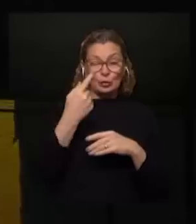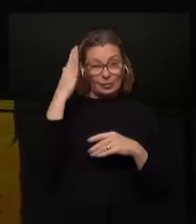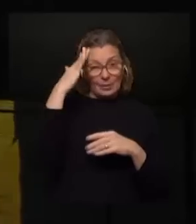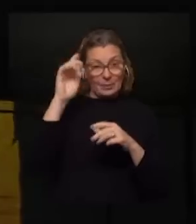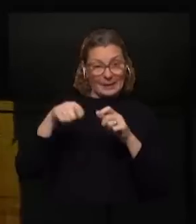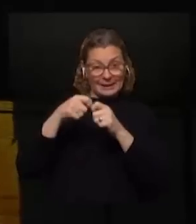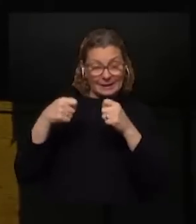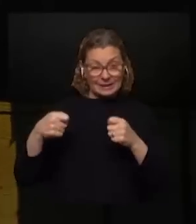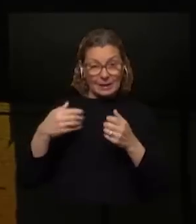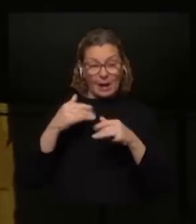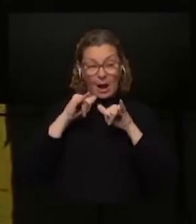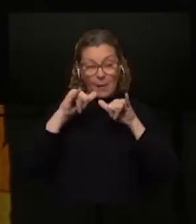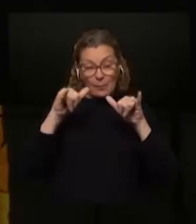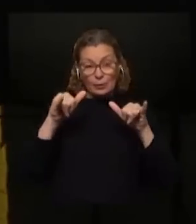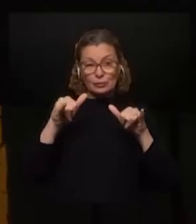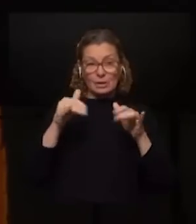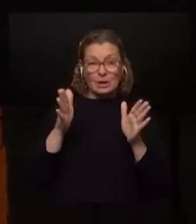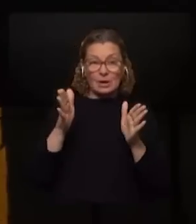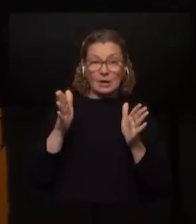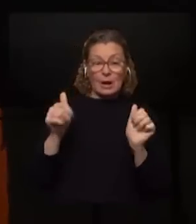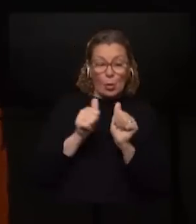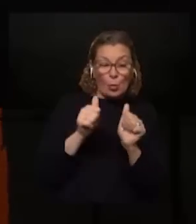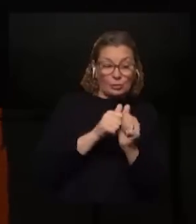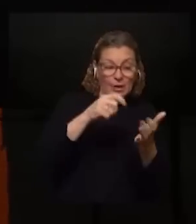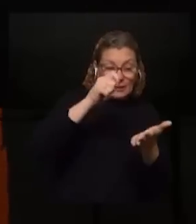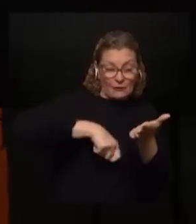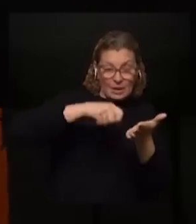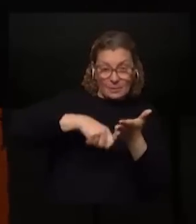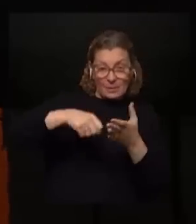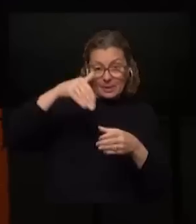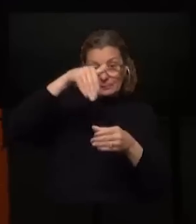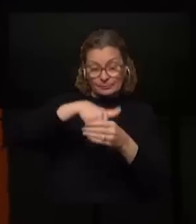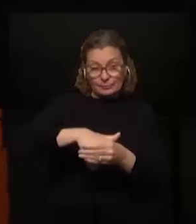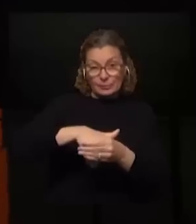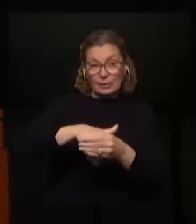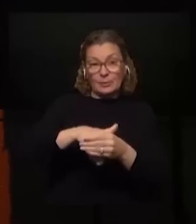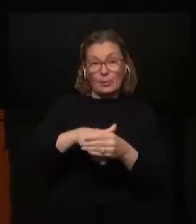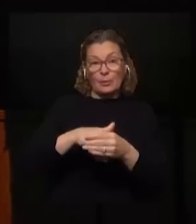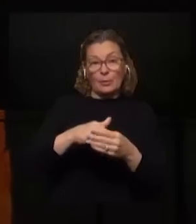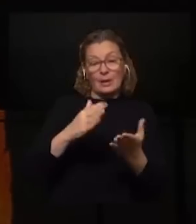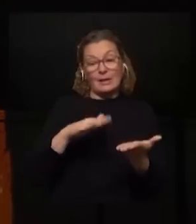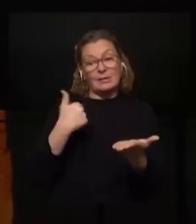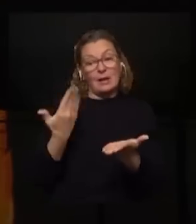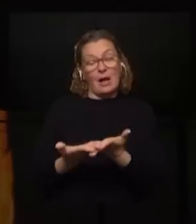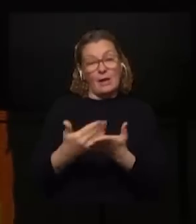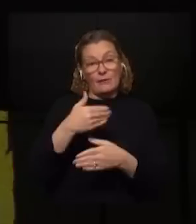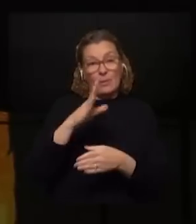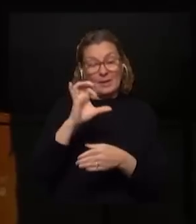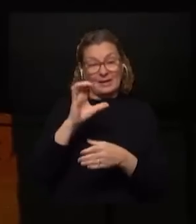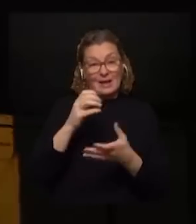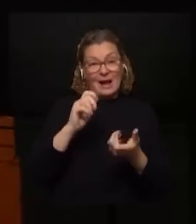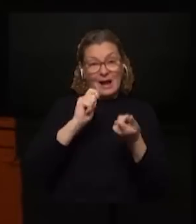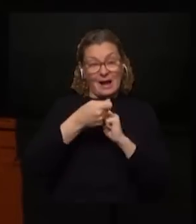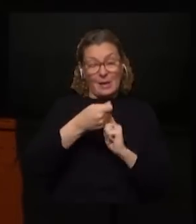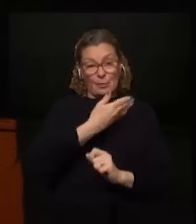PITCNT promueve la junta juntada de firmas para realizar un plebiscito que eche por tierra la reforma previsional de este gobierno.